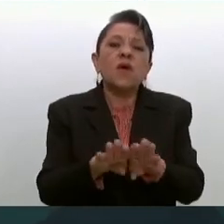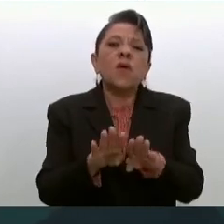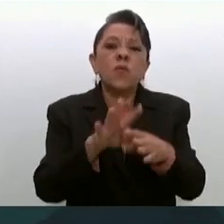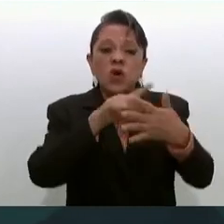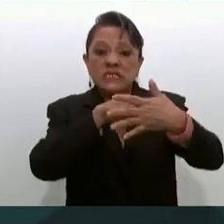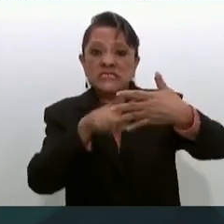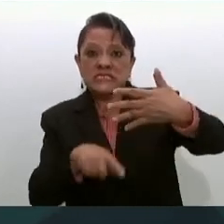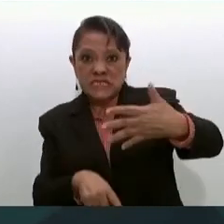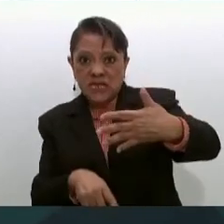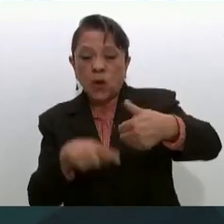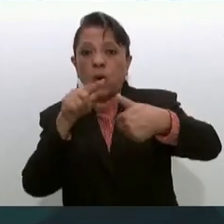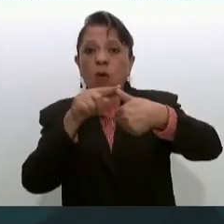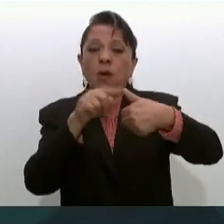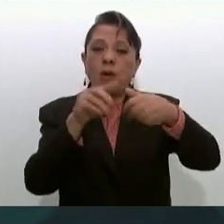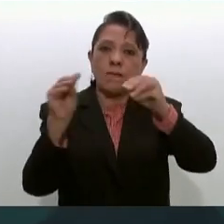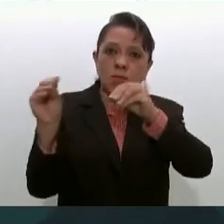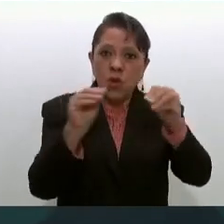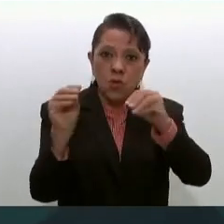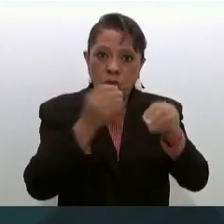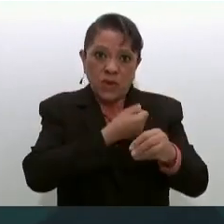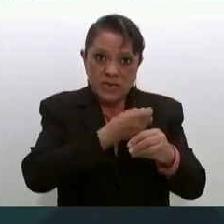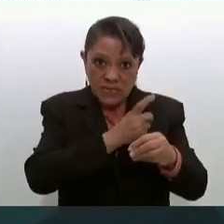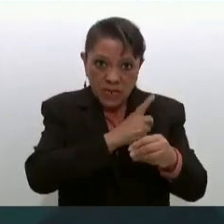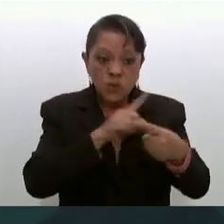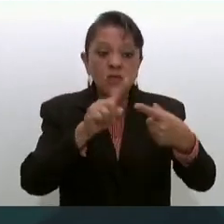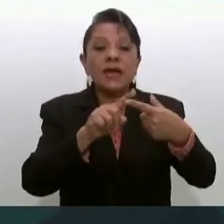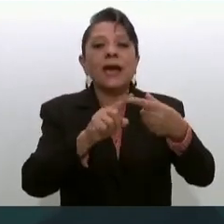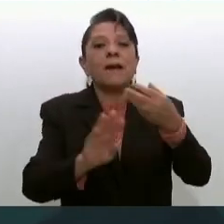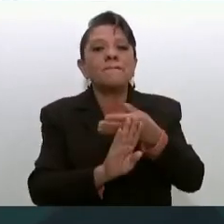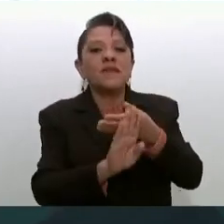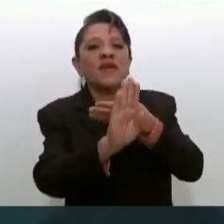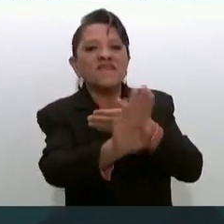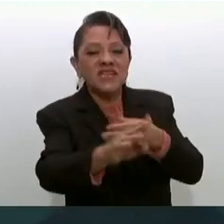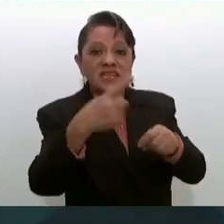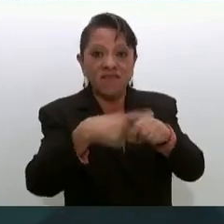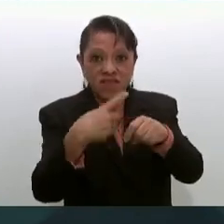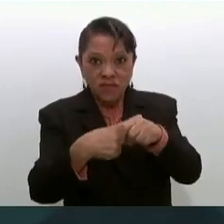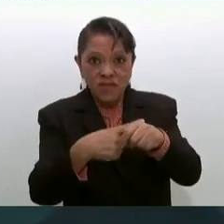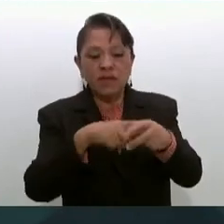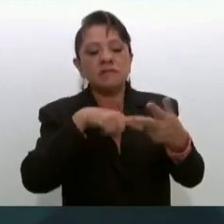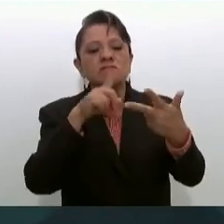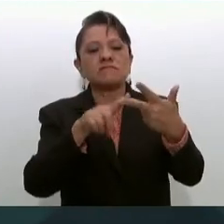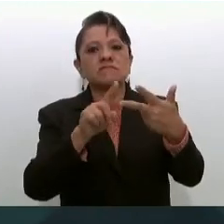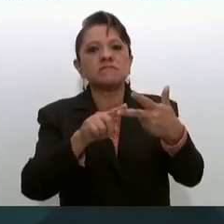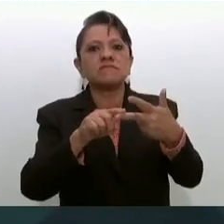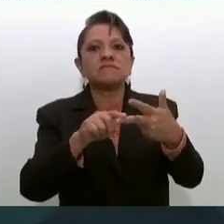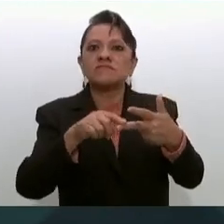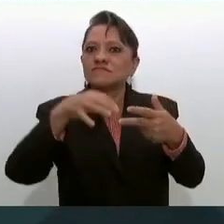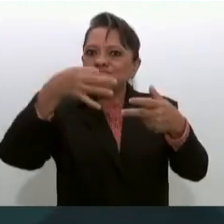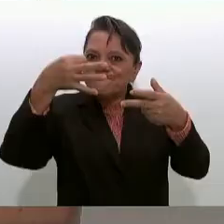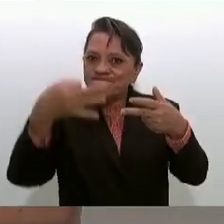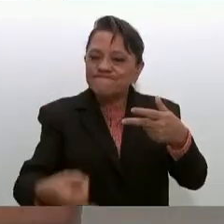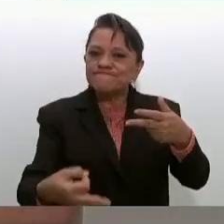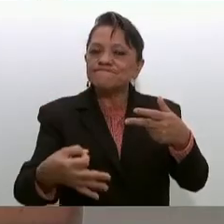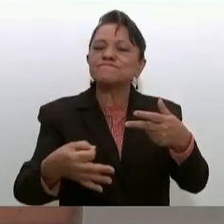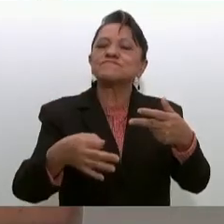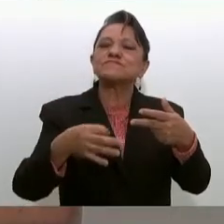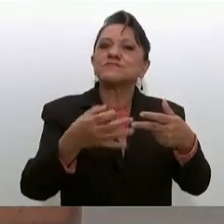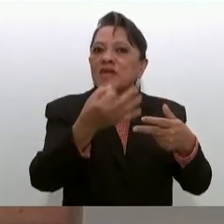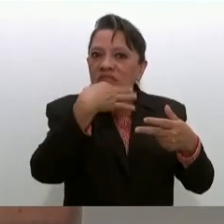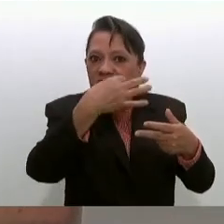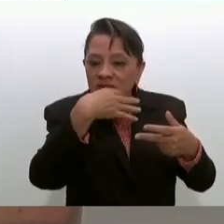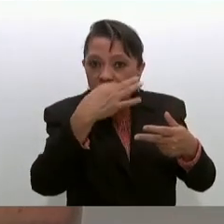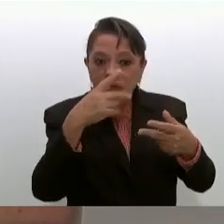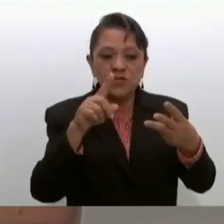promover la salud, prevenir las enfermedades, dar un tratamiento oportuno y de calidad, rehabilitar,